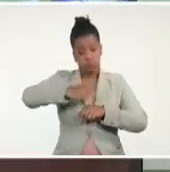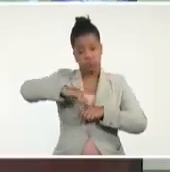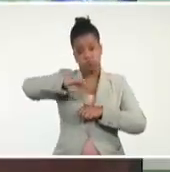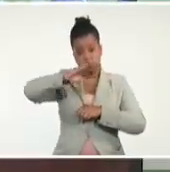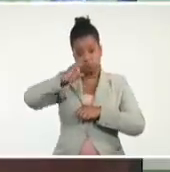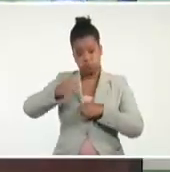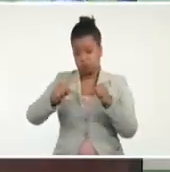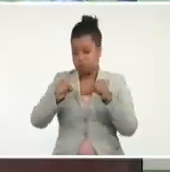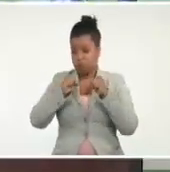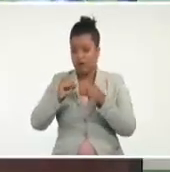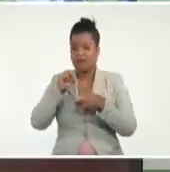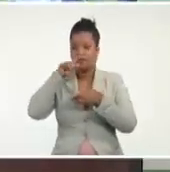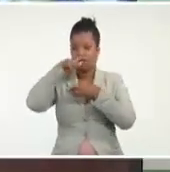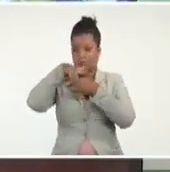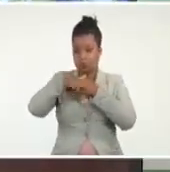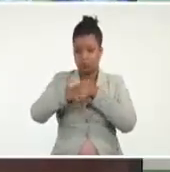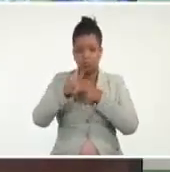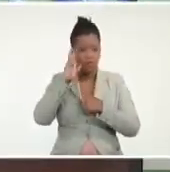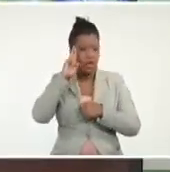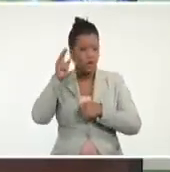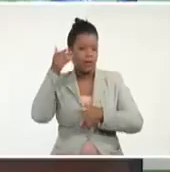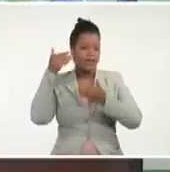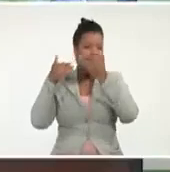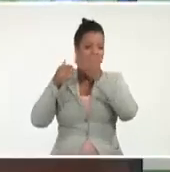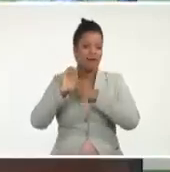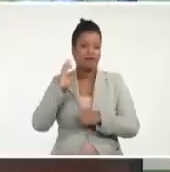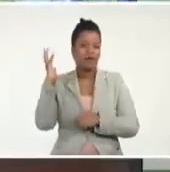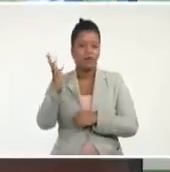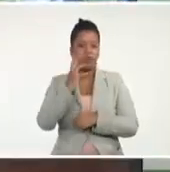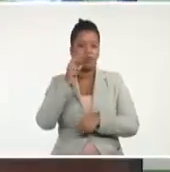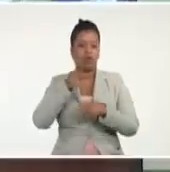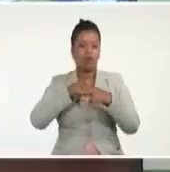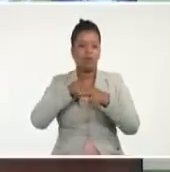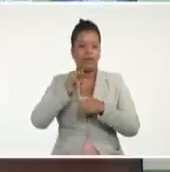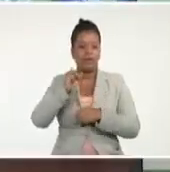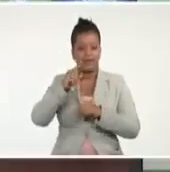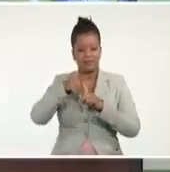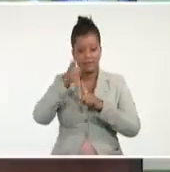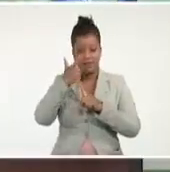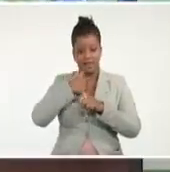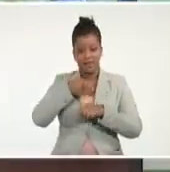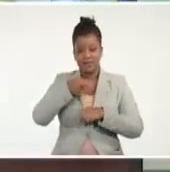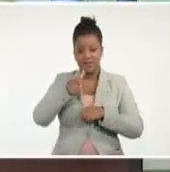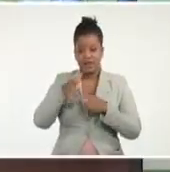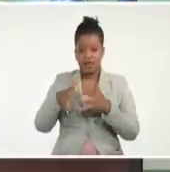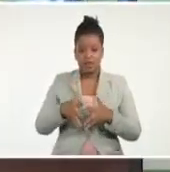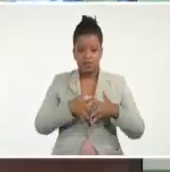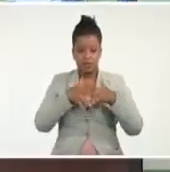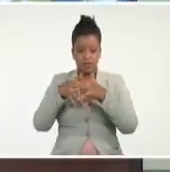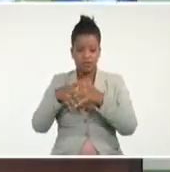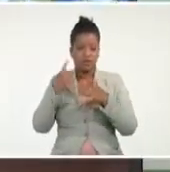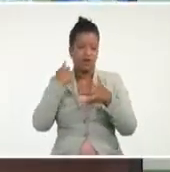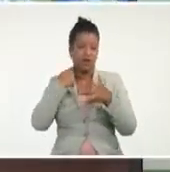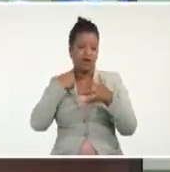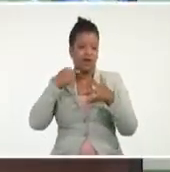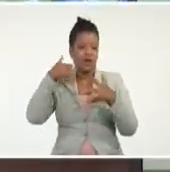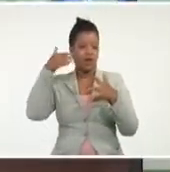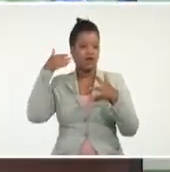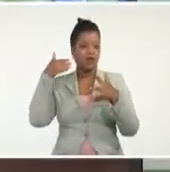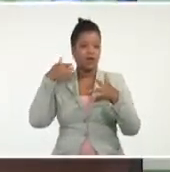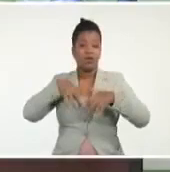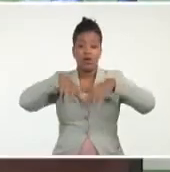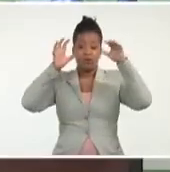pasó la tormenta tropical Rita por aquí por el estrecho de la Florida hace ya algunos años cayeron